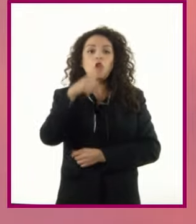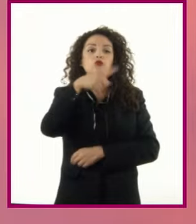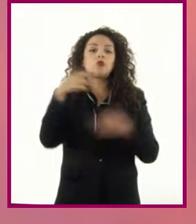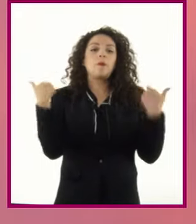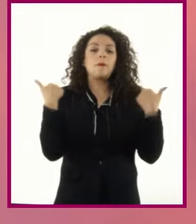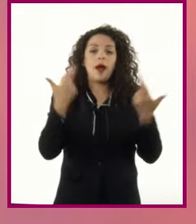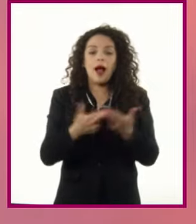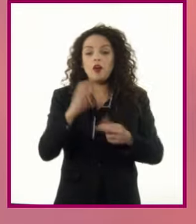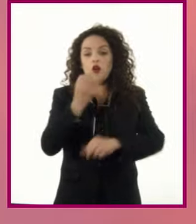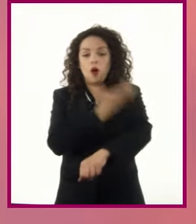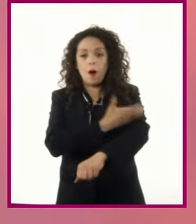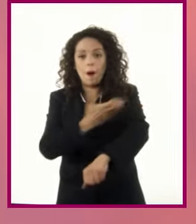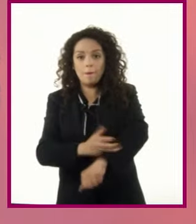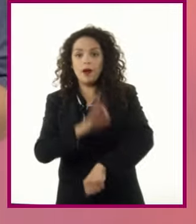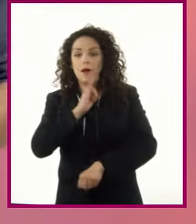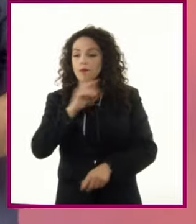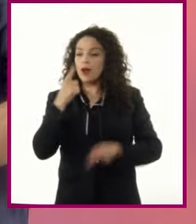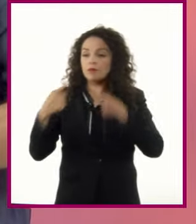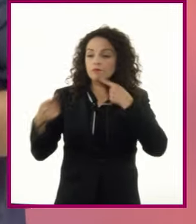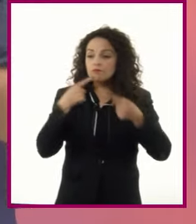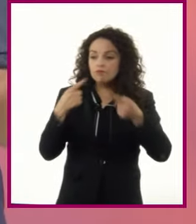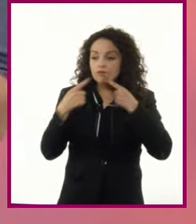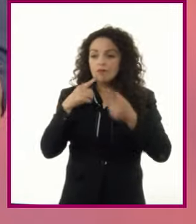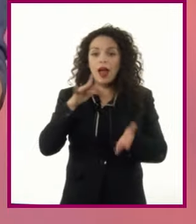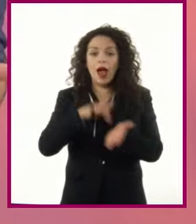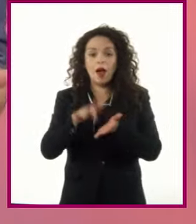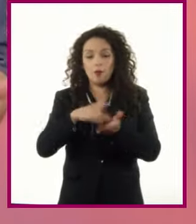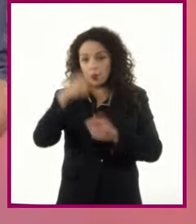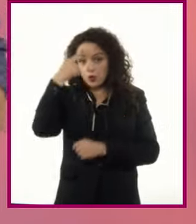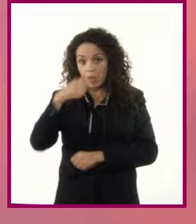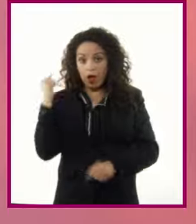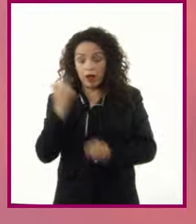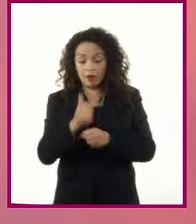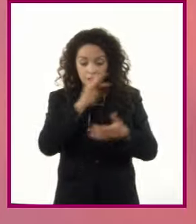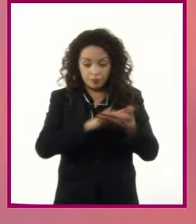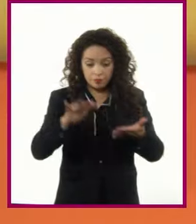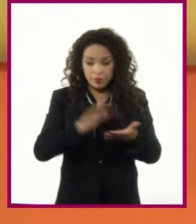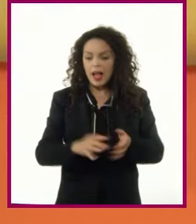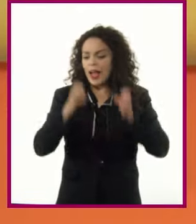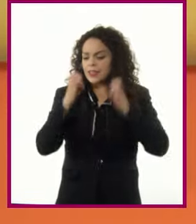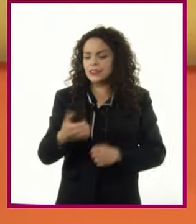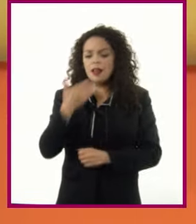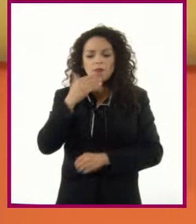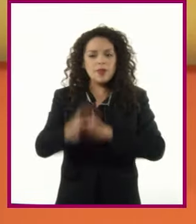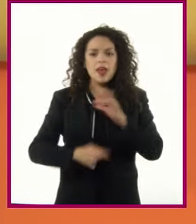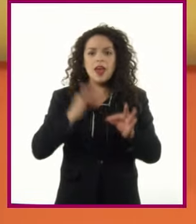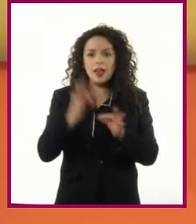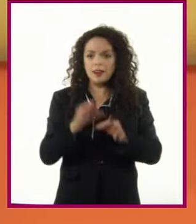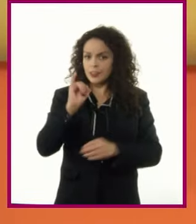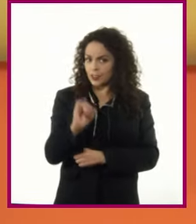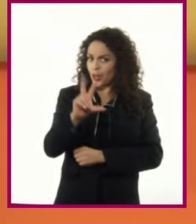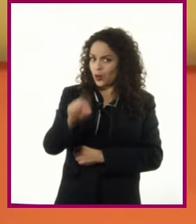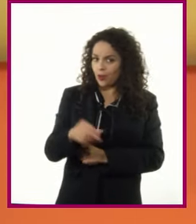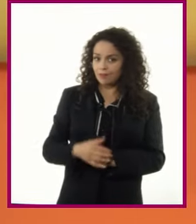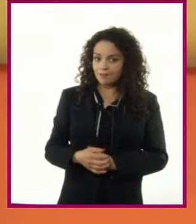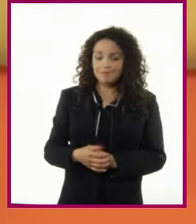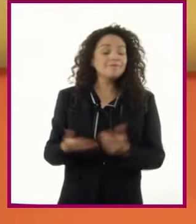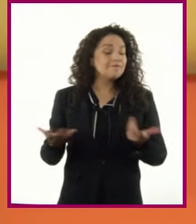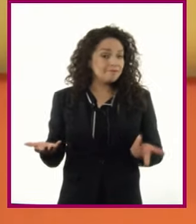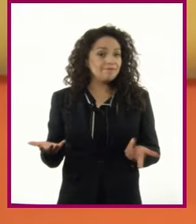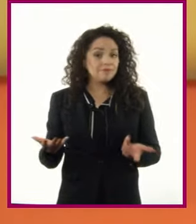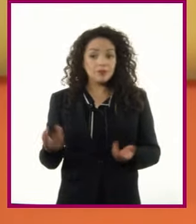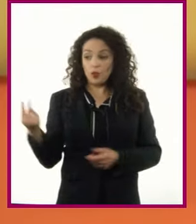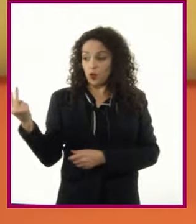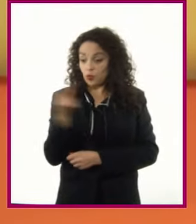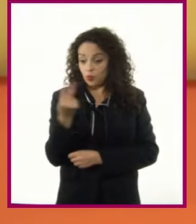compañeros apoyarse y verificar que el escrito se encuentre completo, ¿no es así? Así es, el trabajo entre pares